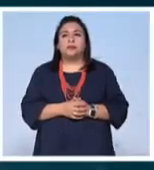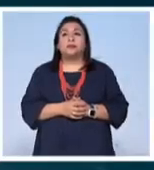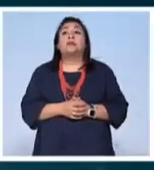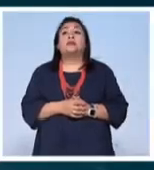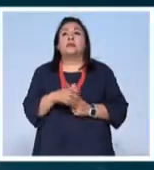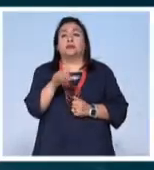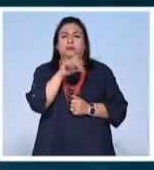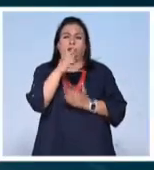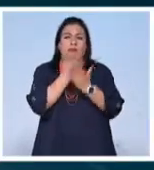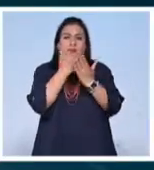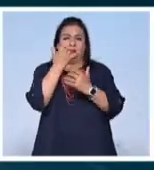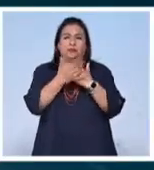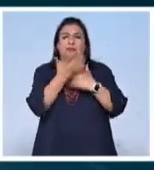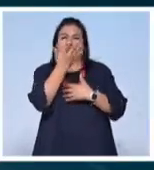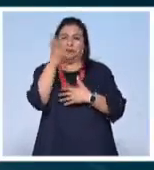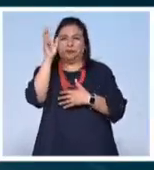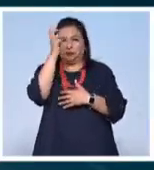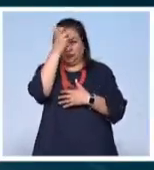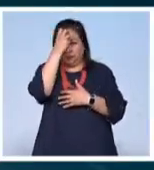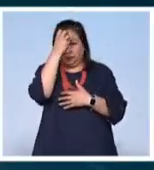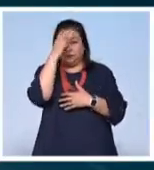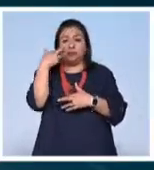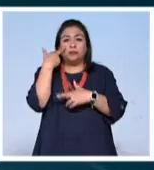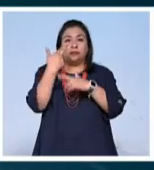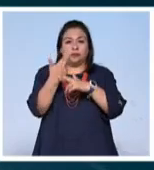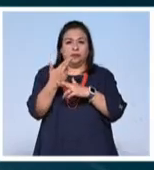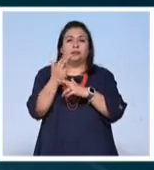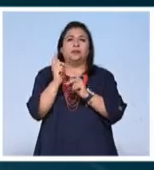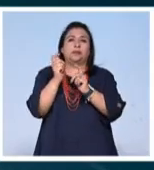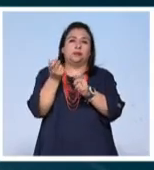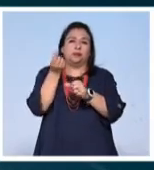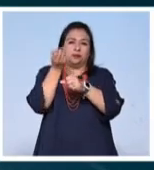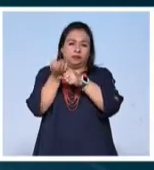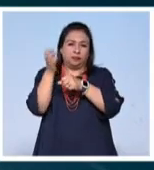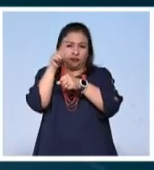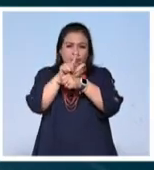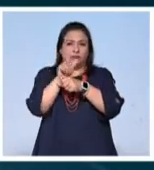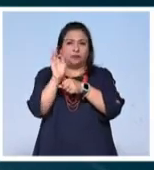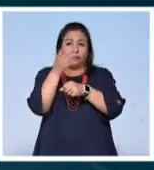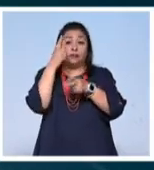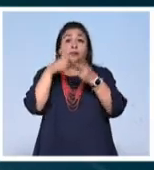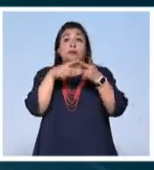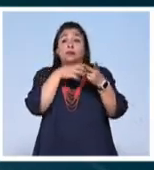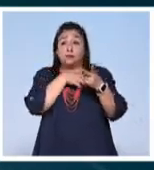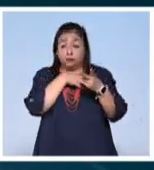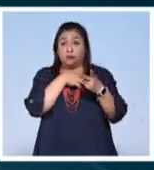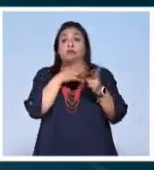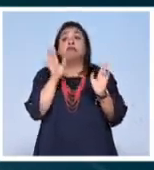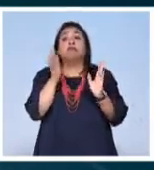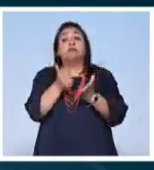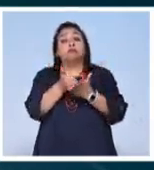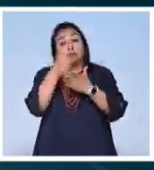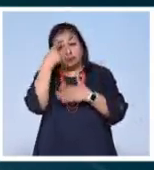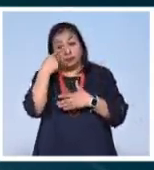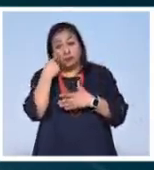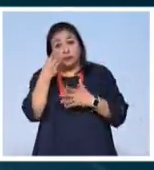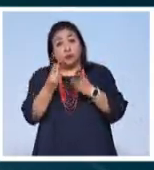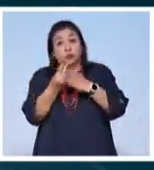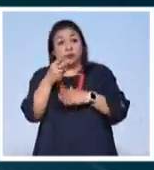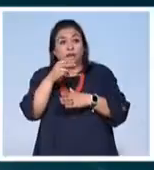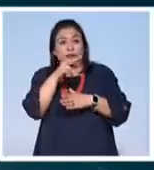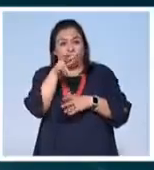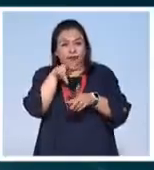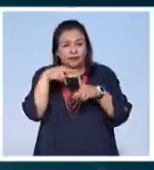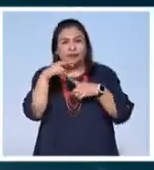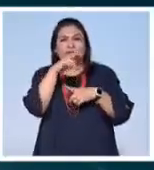El magno proyecto del bosque de Chapultepec a cargo de las Secretarías de Cultura Federal y Capitalina no solo ha servido para dar un nuevo rostro al